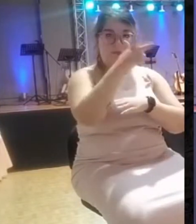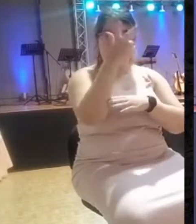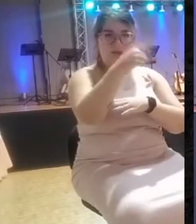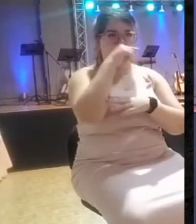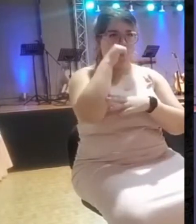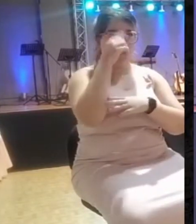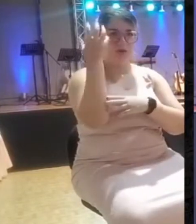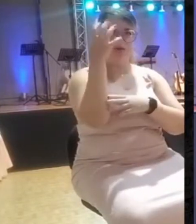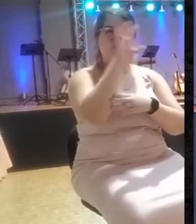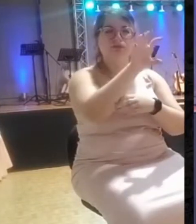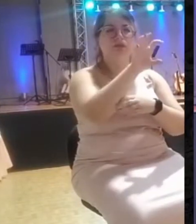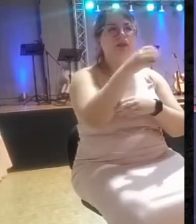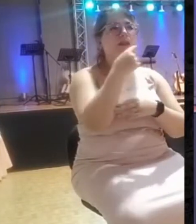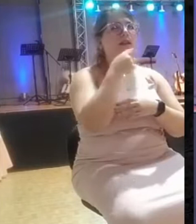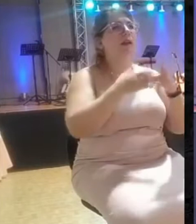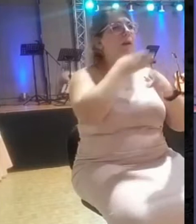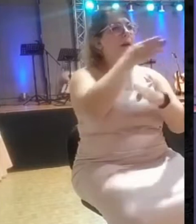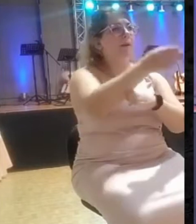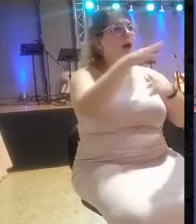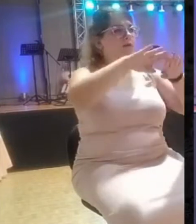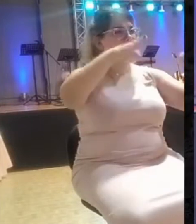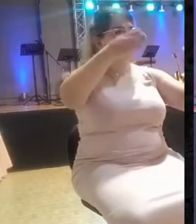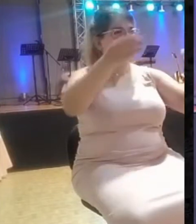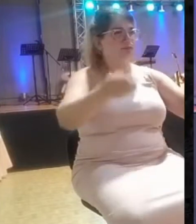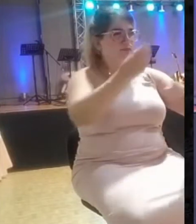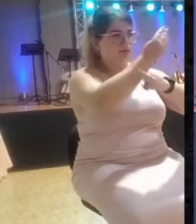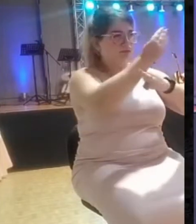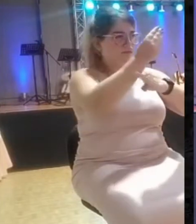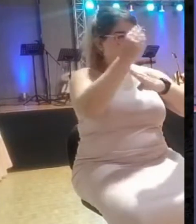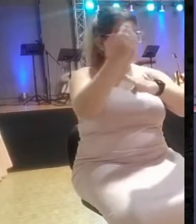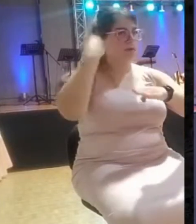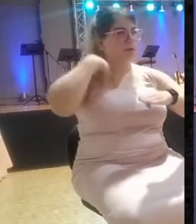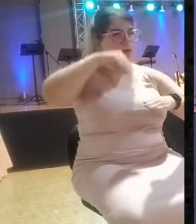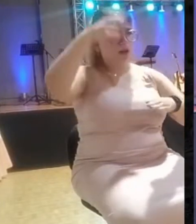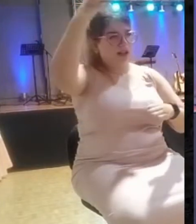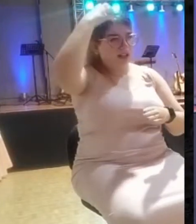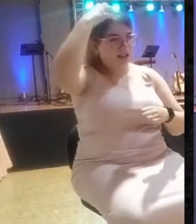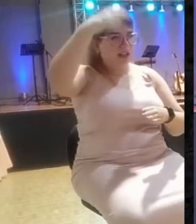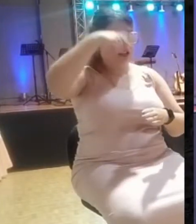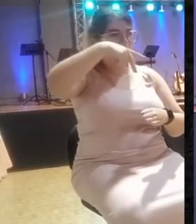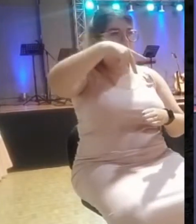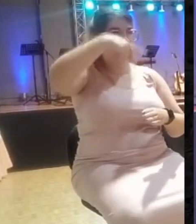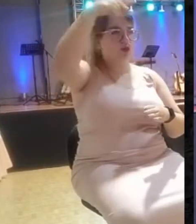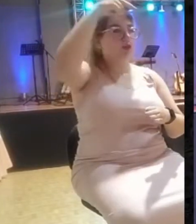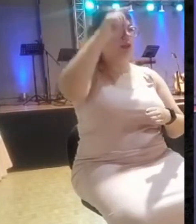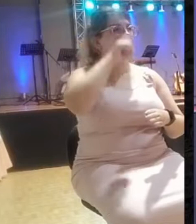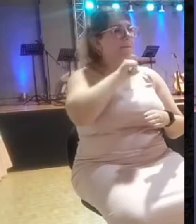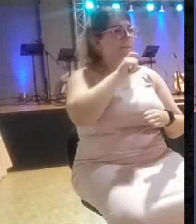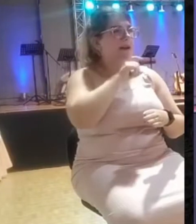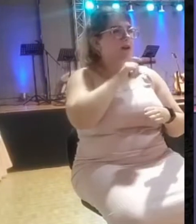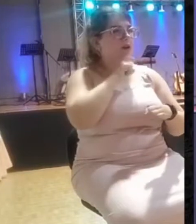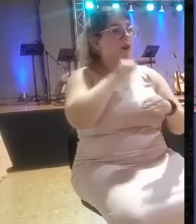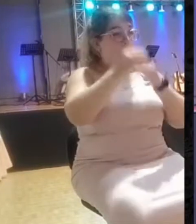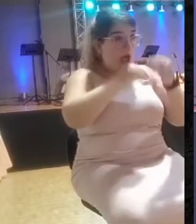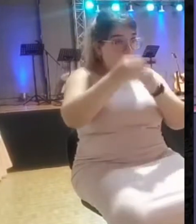donde va a los altares que puso Jeroboán. Muy bonito este hombre judío que hace estos programas.